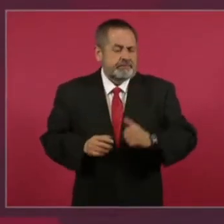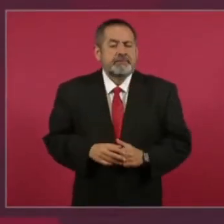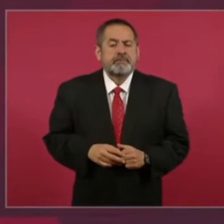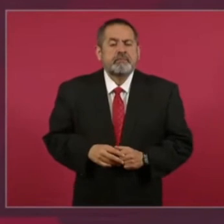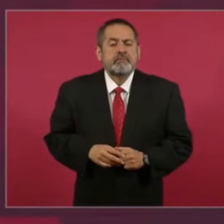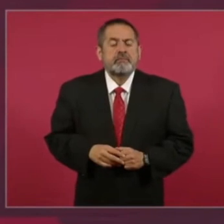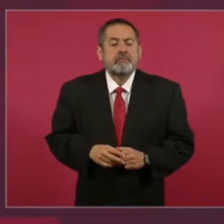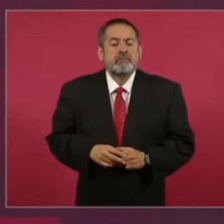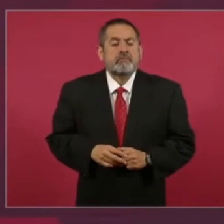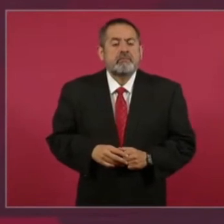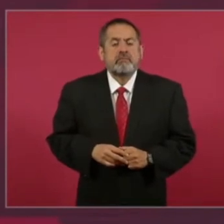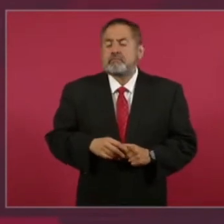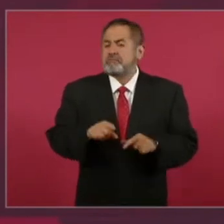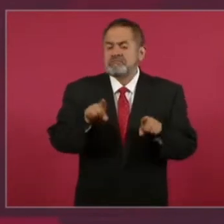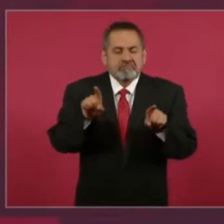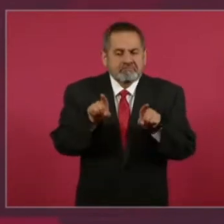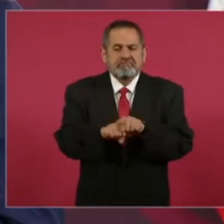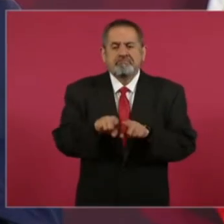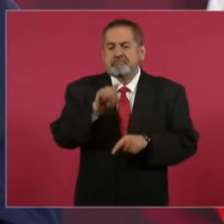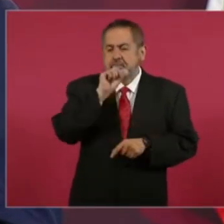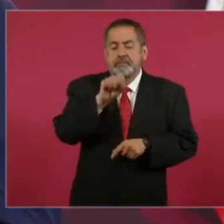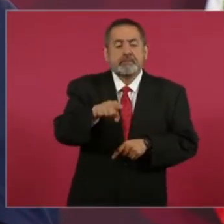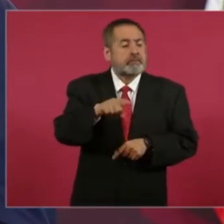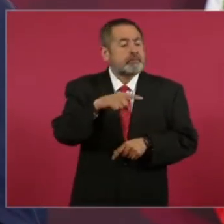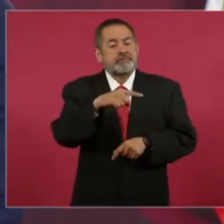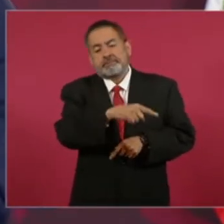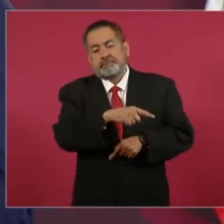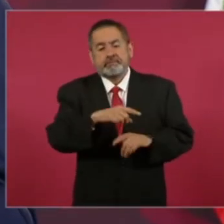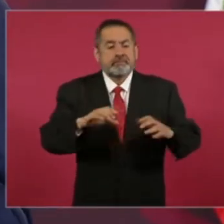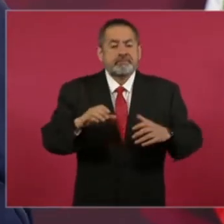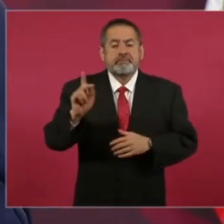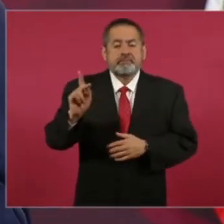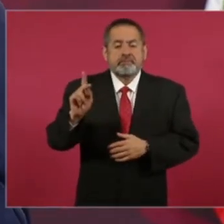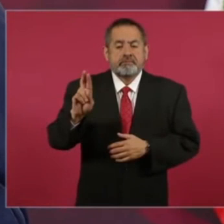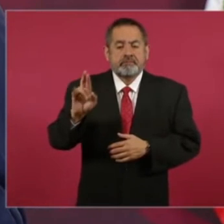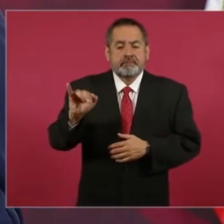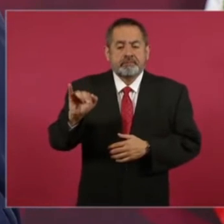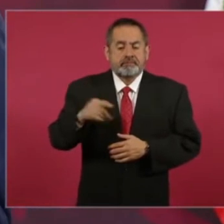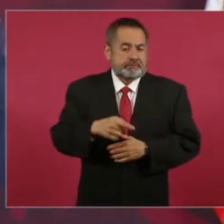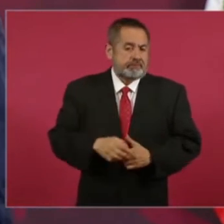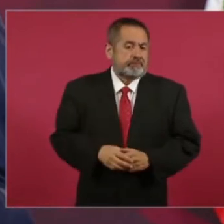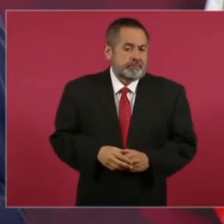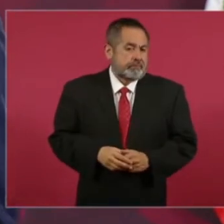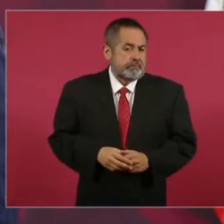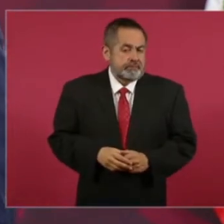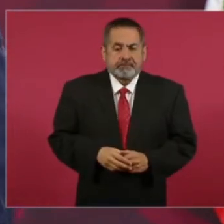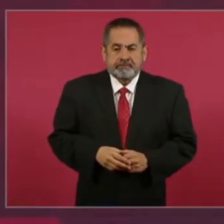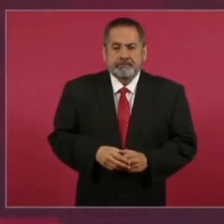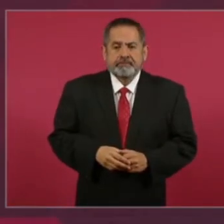en el caso del PRI Por ejemplo,